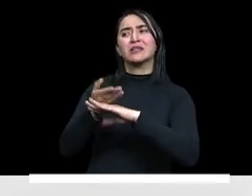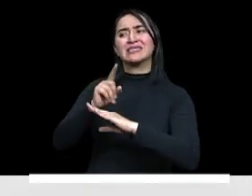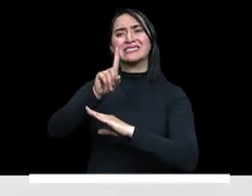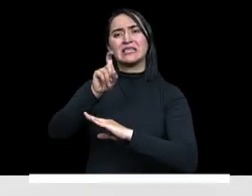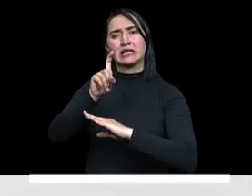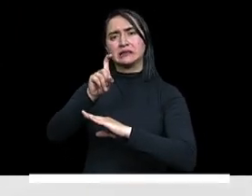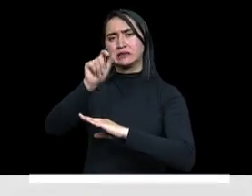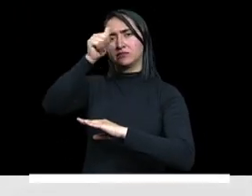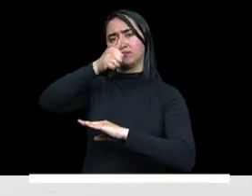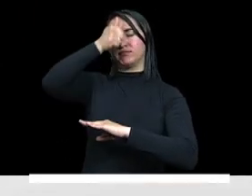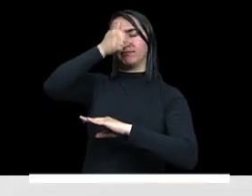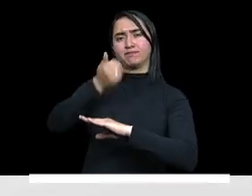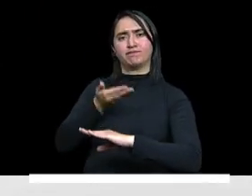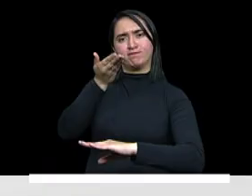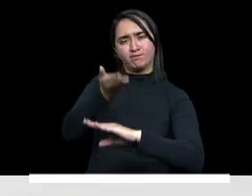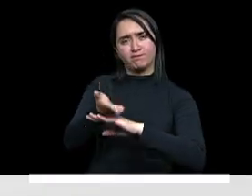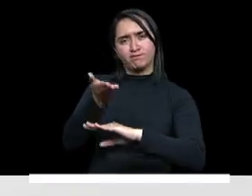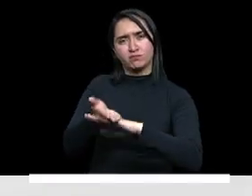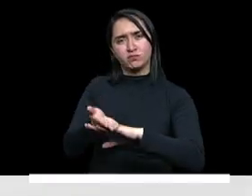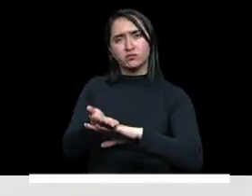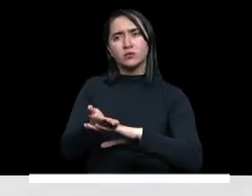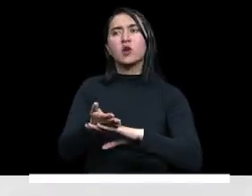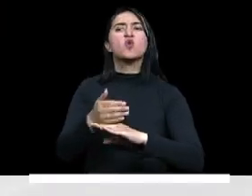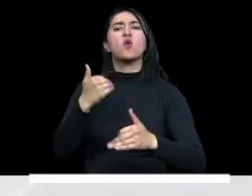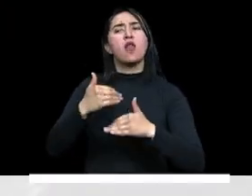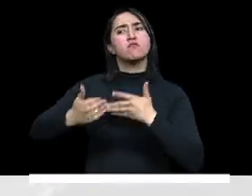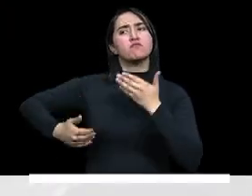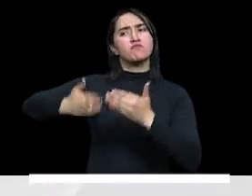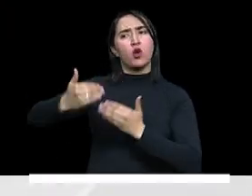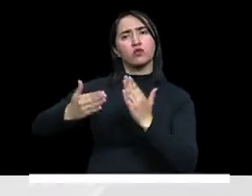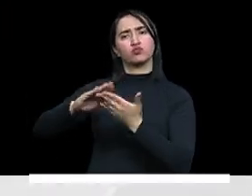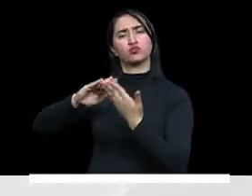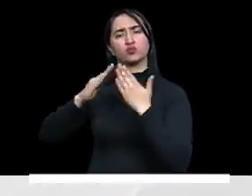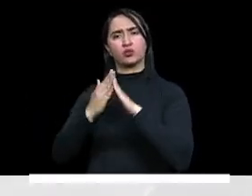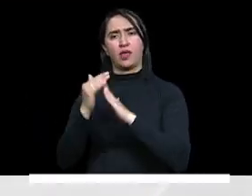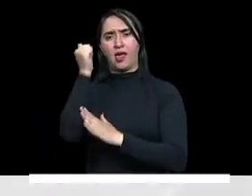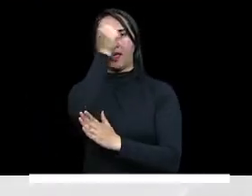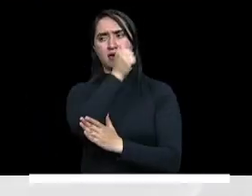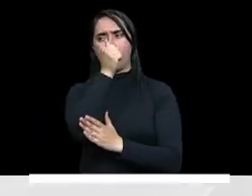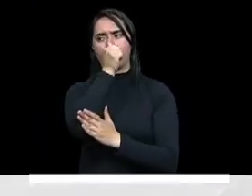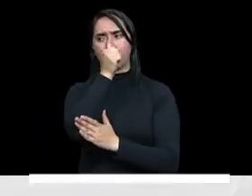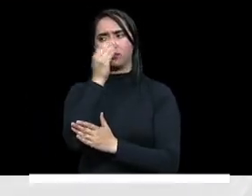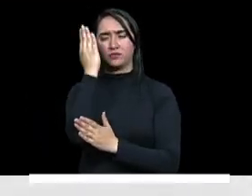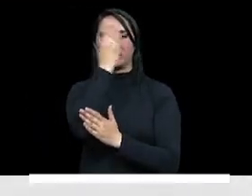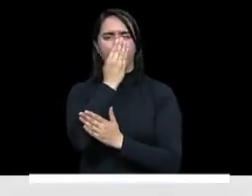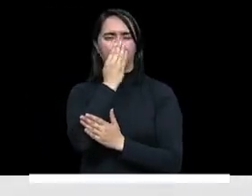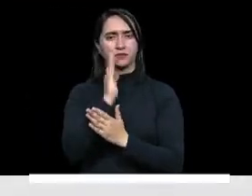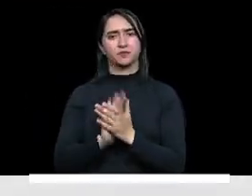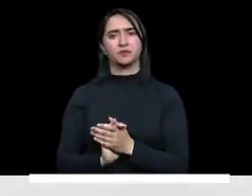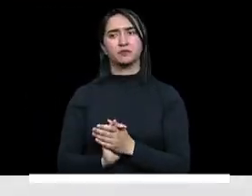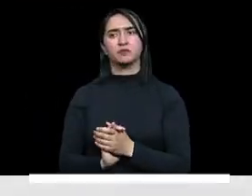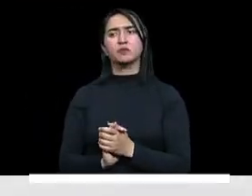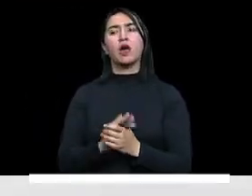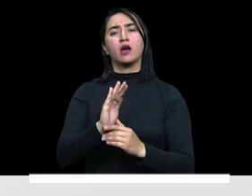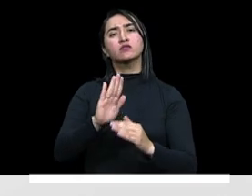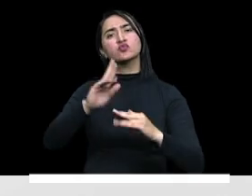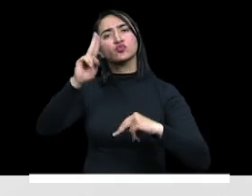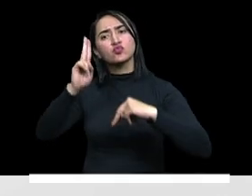iniciativas presentadas por el proceso de comunidades negras. Estas obras comprenden construcción,